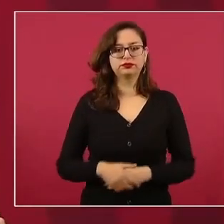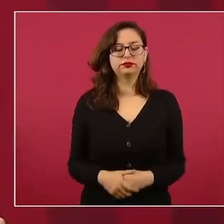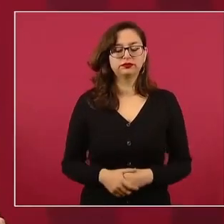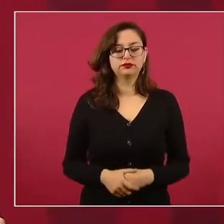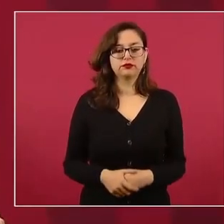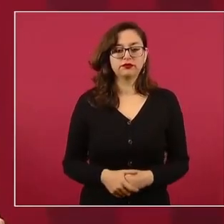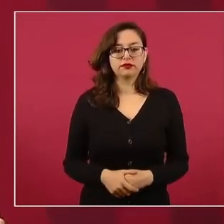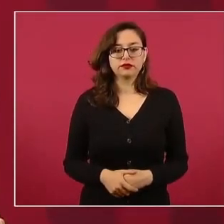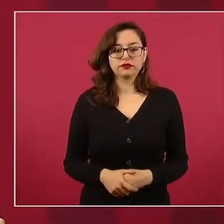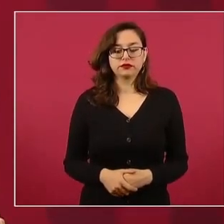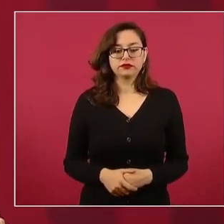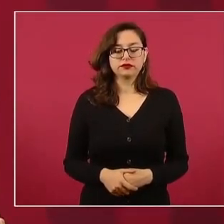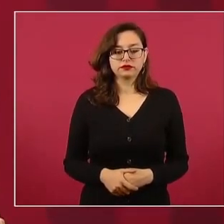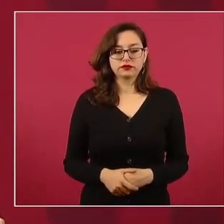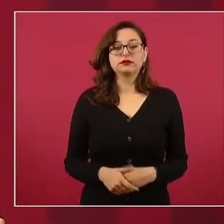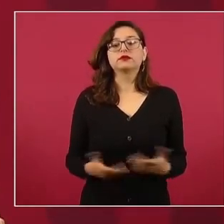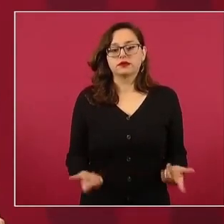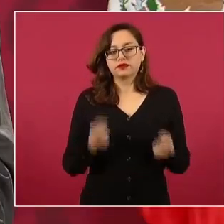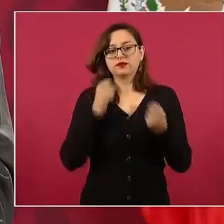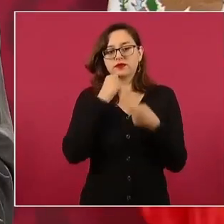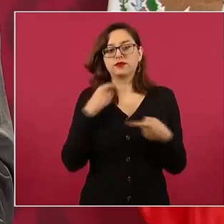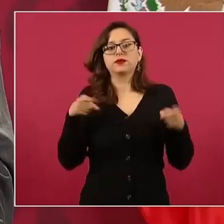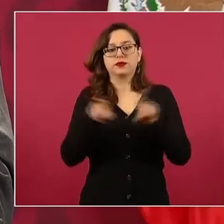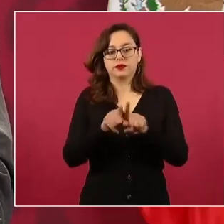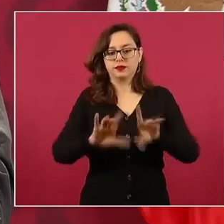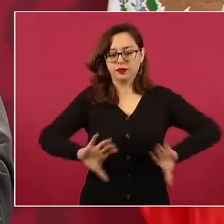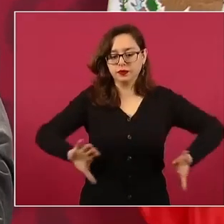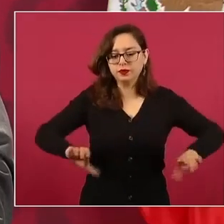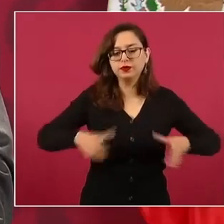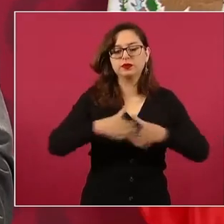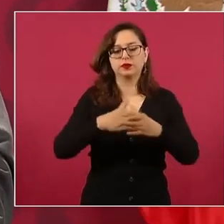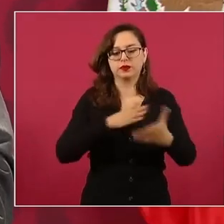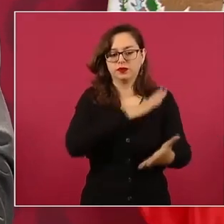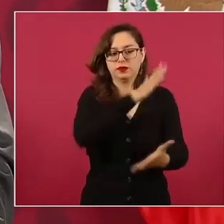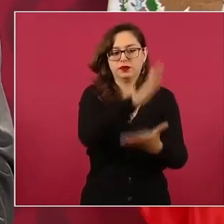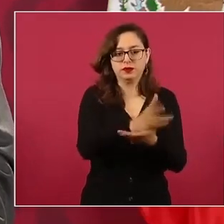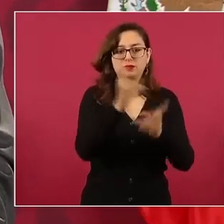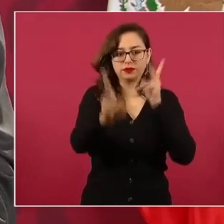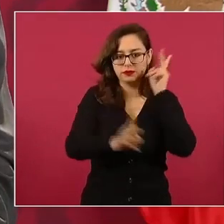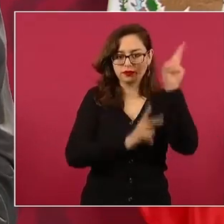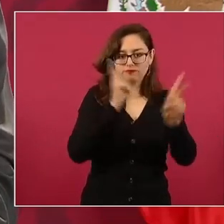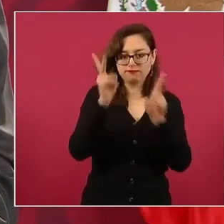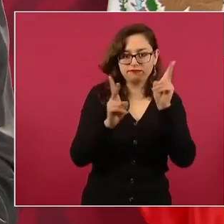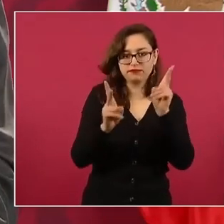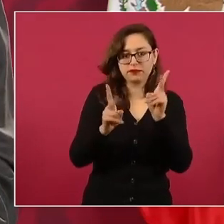Y sí, visitar las comunidades, pero también esto otro.